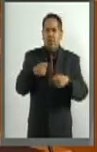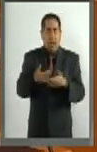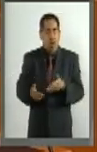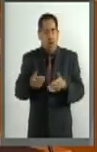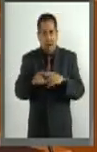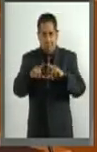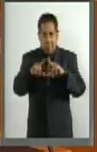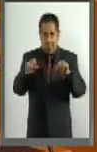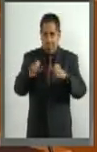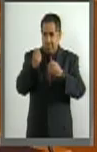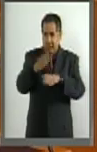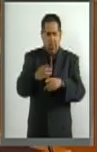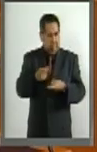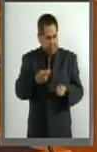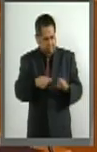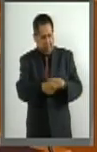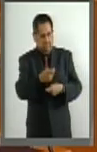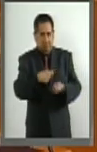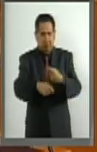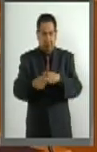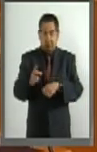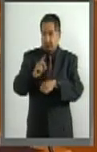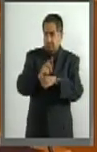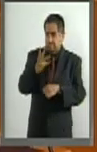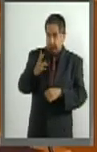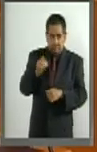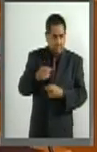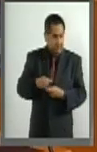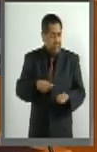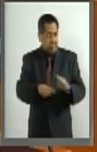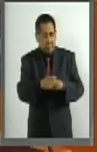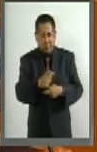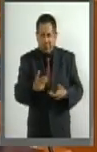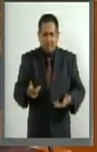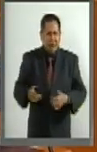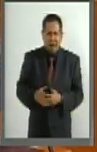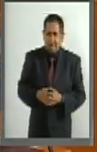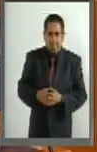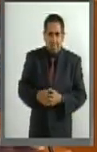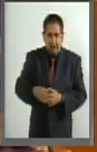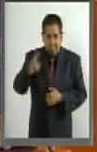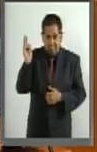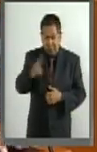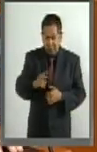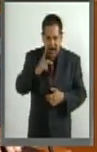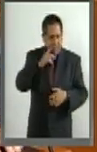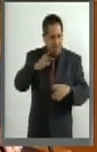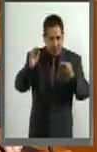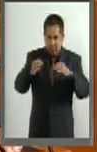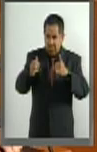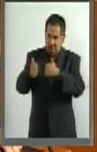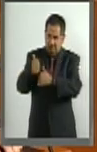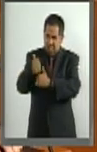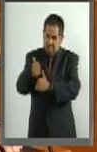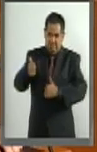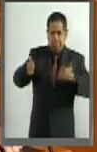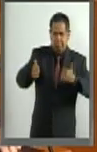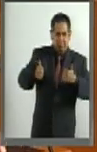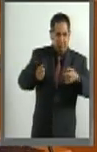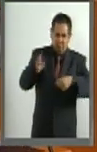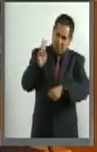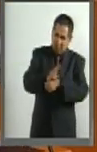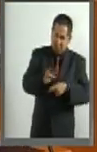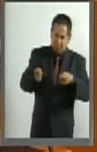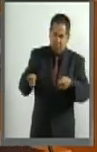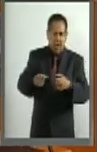ahora tarjetas bancarias después del 4 de junio. De verdad, si tuviéramos órganos autónomos, estaríamos seguros